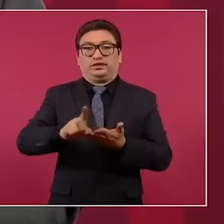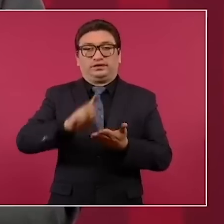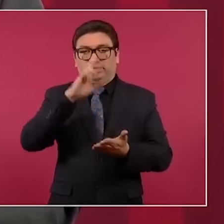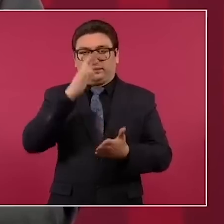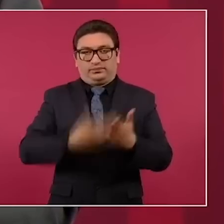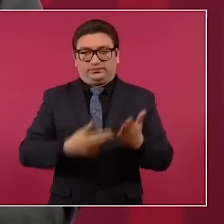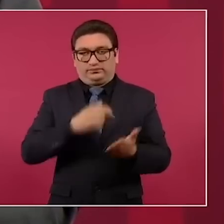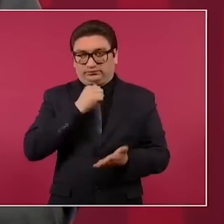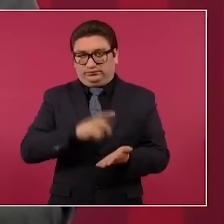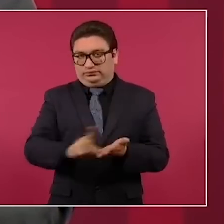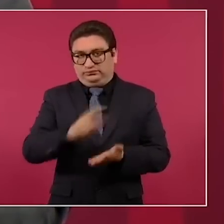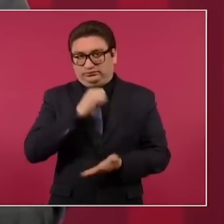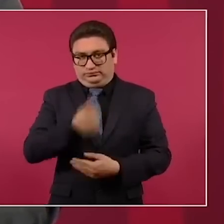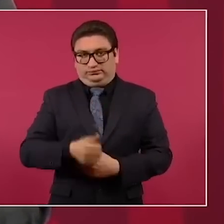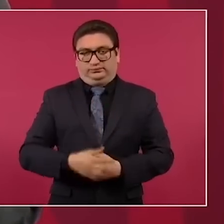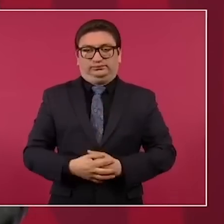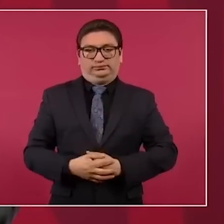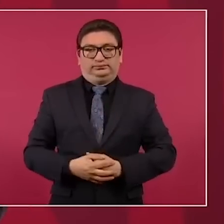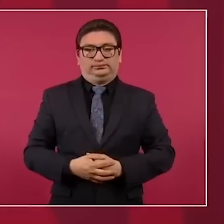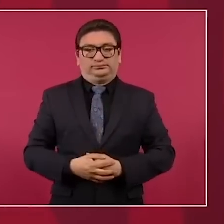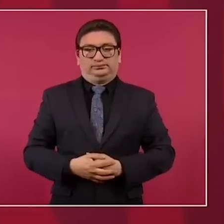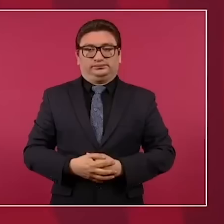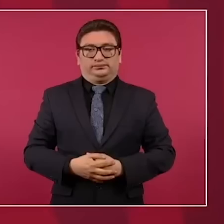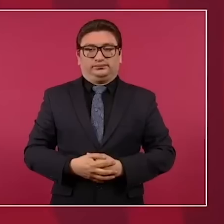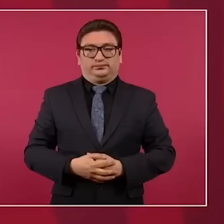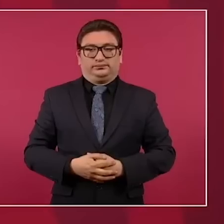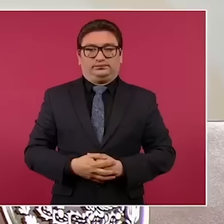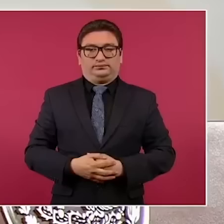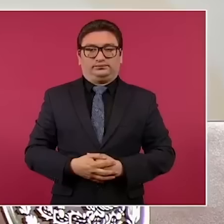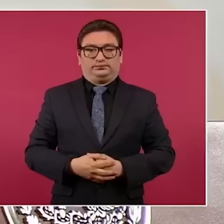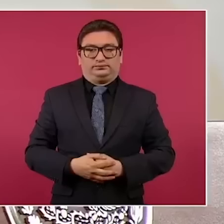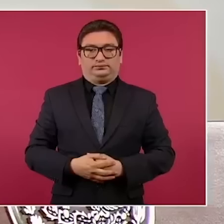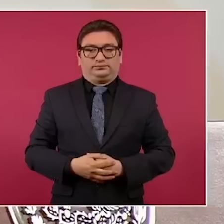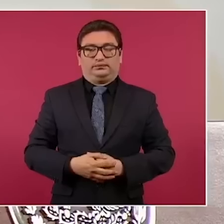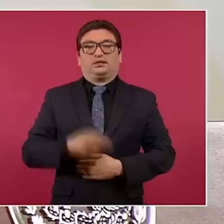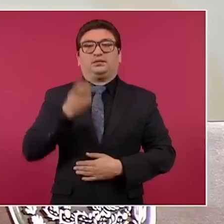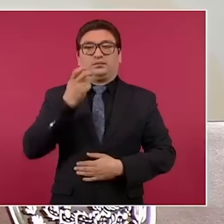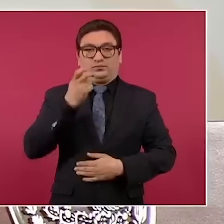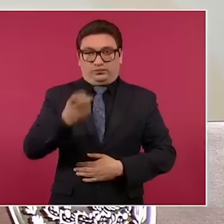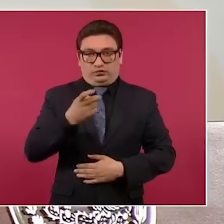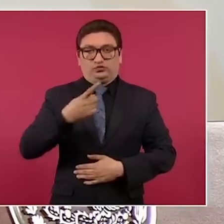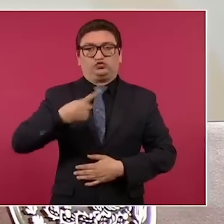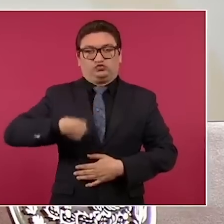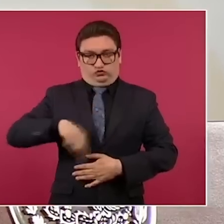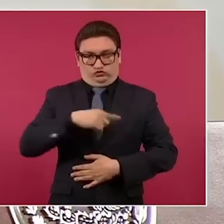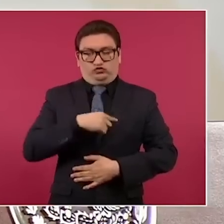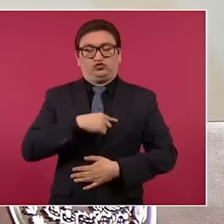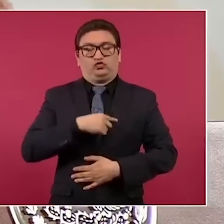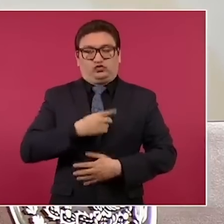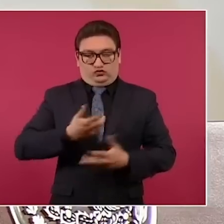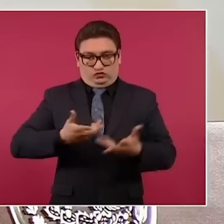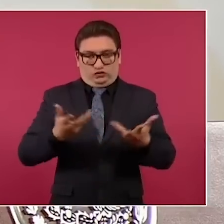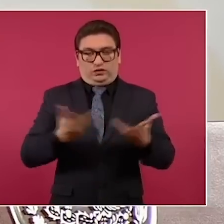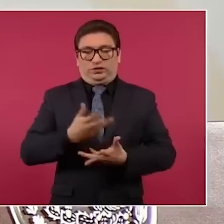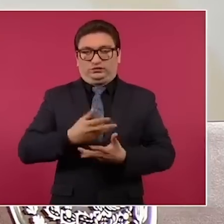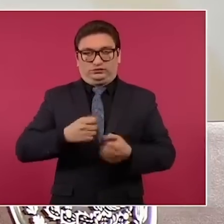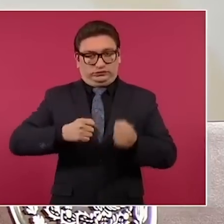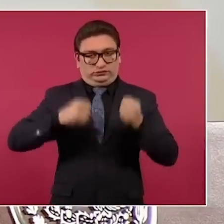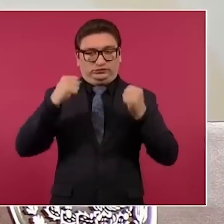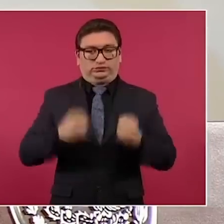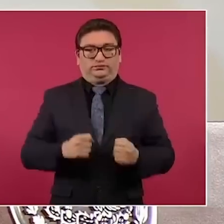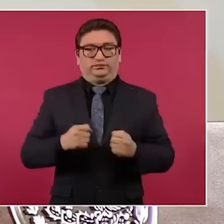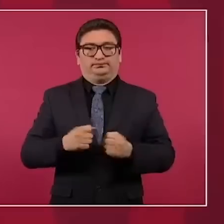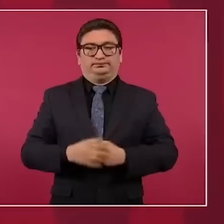Entonces, vamos nosotros a garantizar,